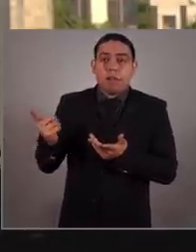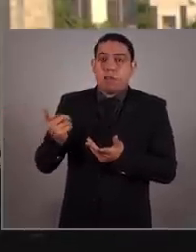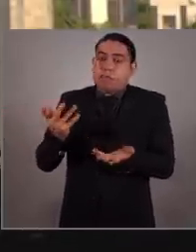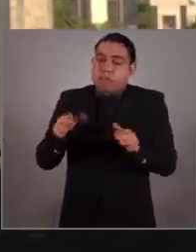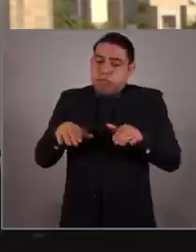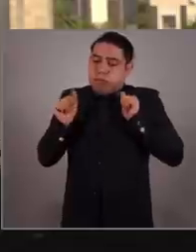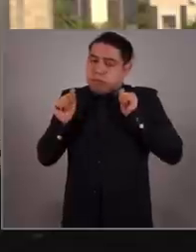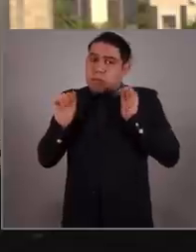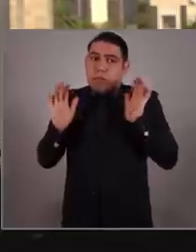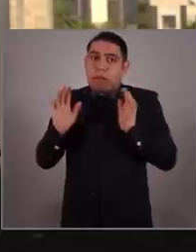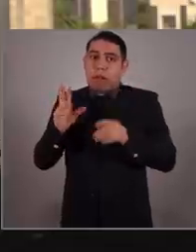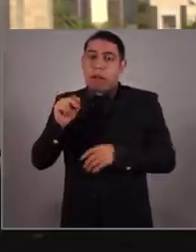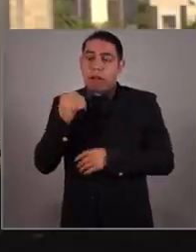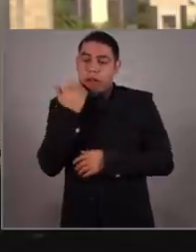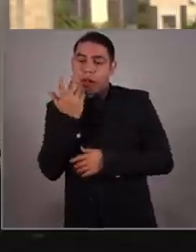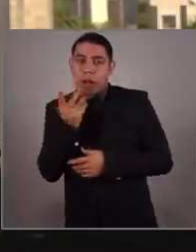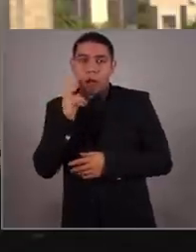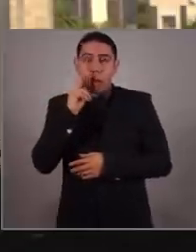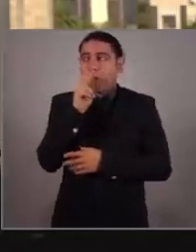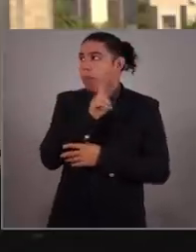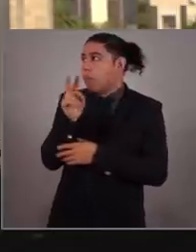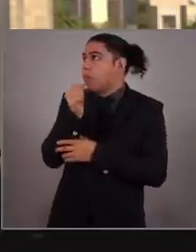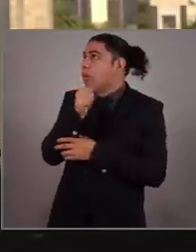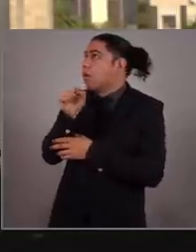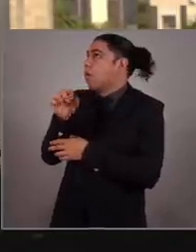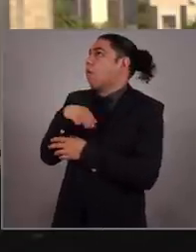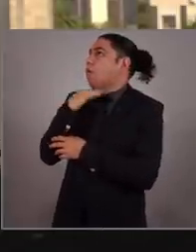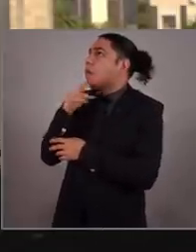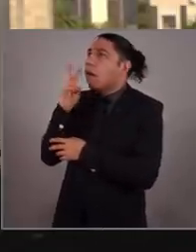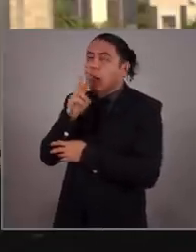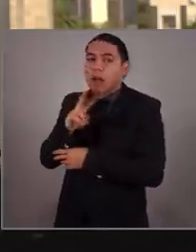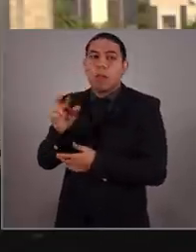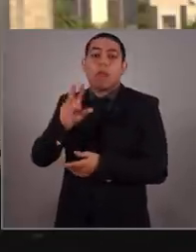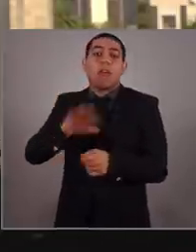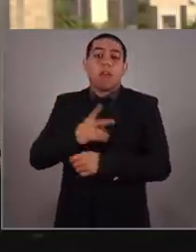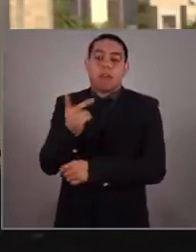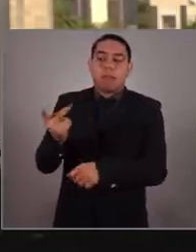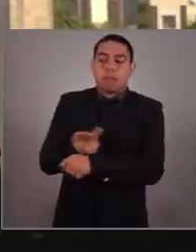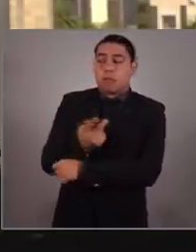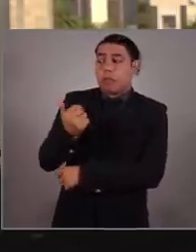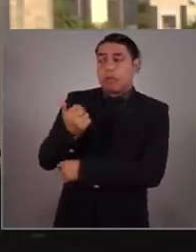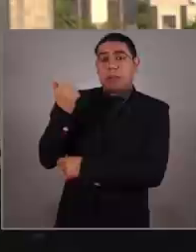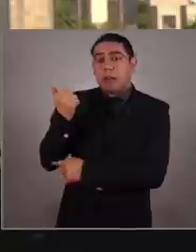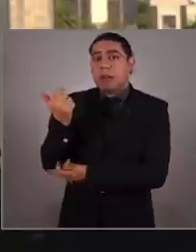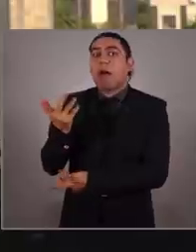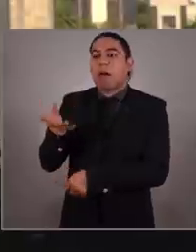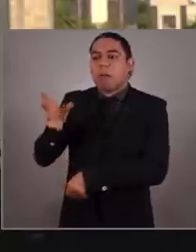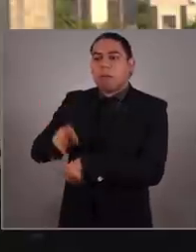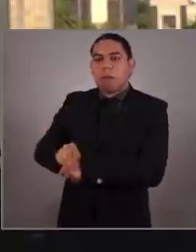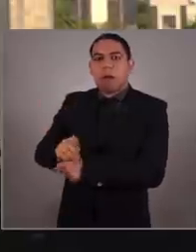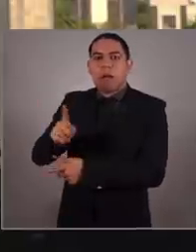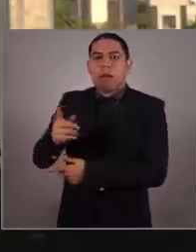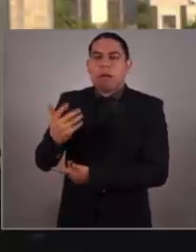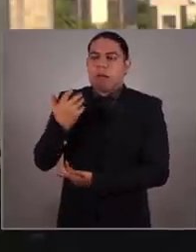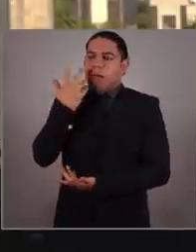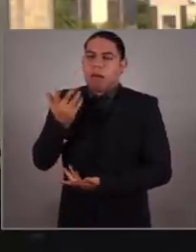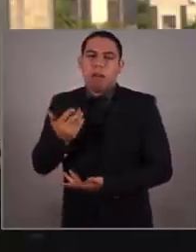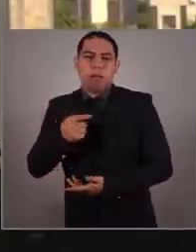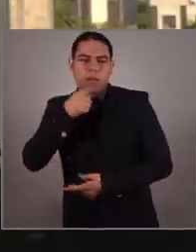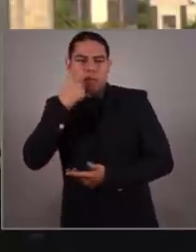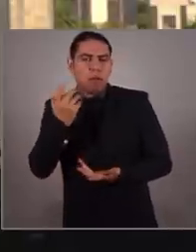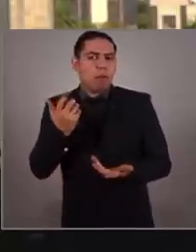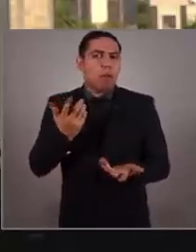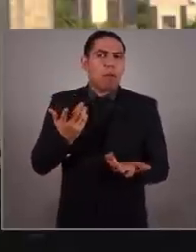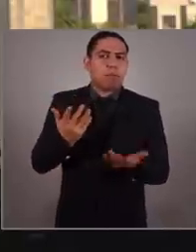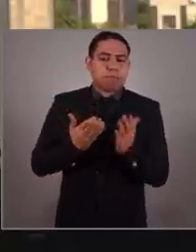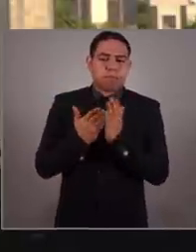decidieron doblar las manos, mirar hacia otro lado, porque ese pasado les permitió vivir en los